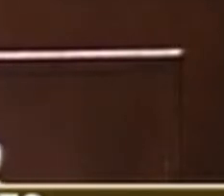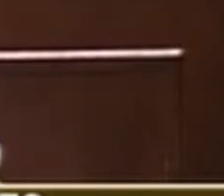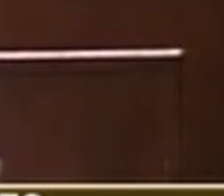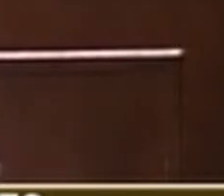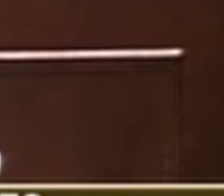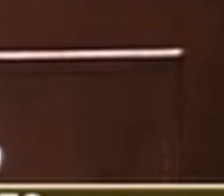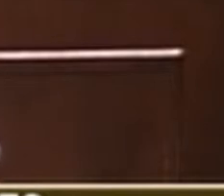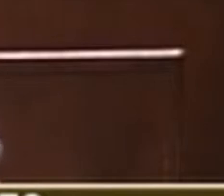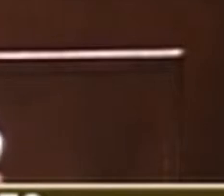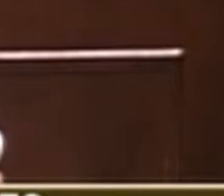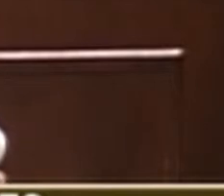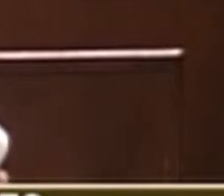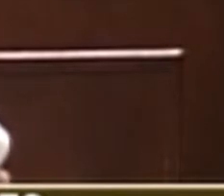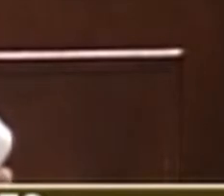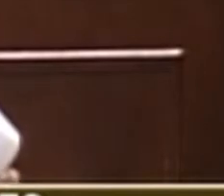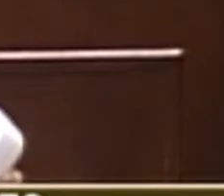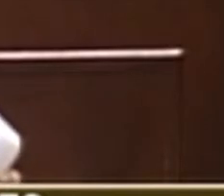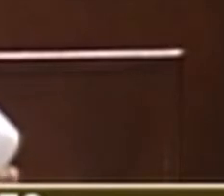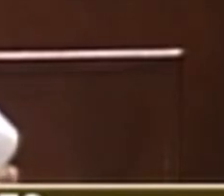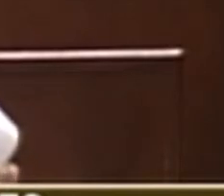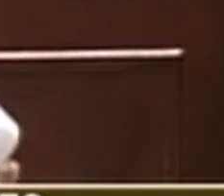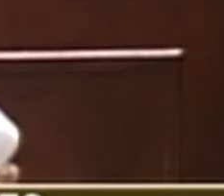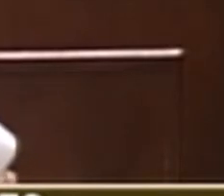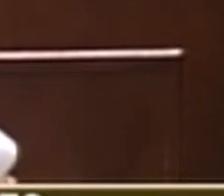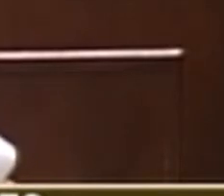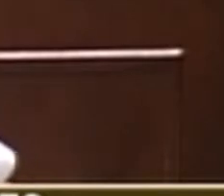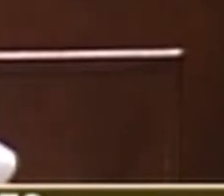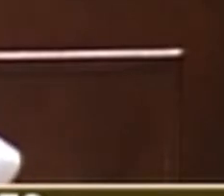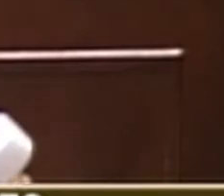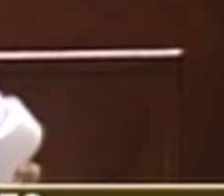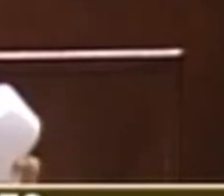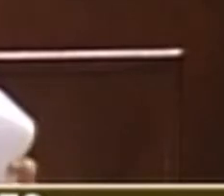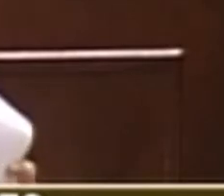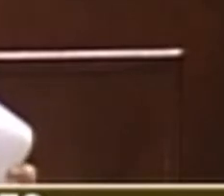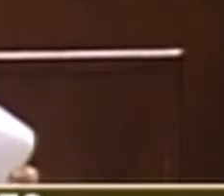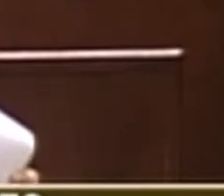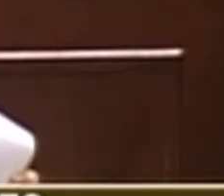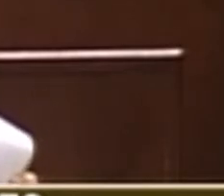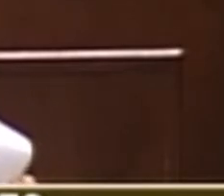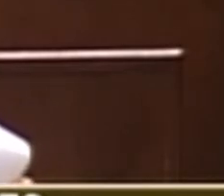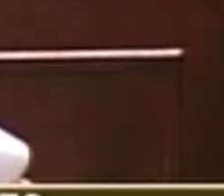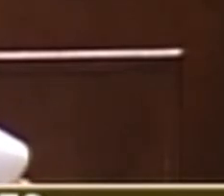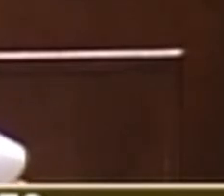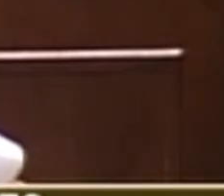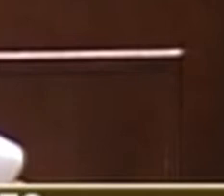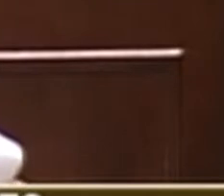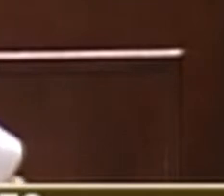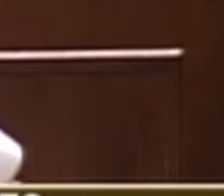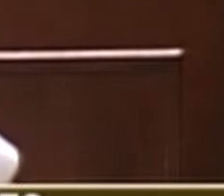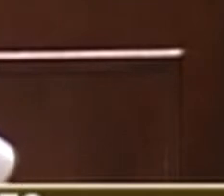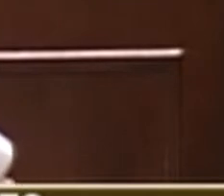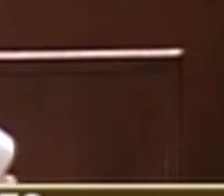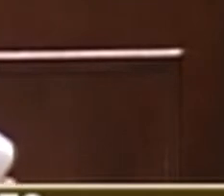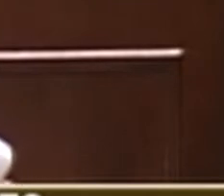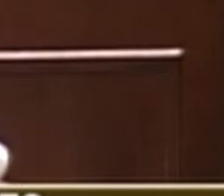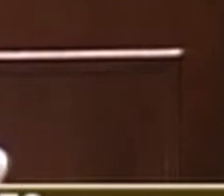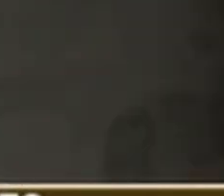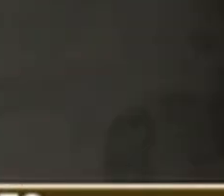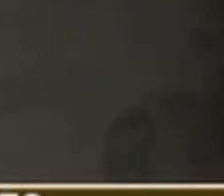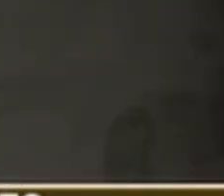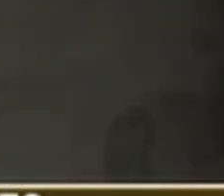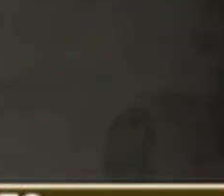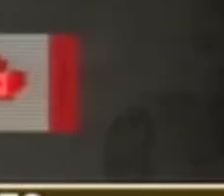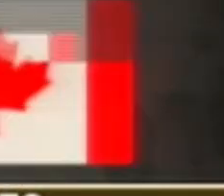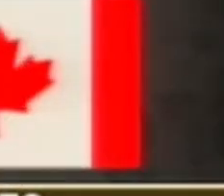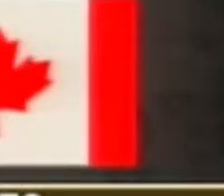hermanos no tienen nada que ver y son buenos. Y le creyeron. Dejaron libres a los hermanos, a pesar de que toda la población